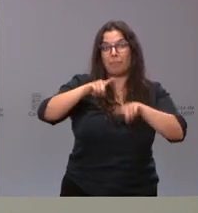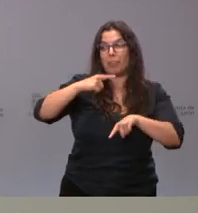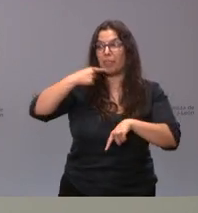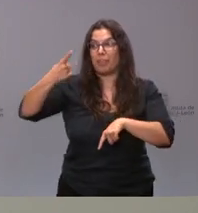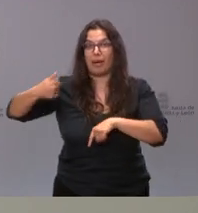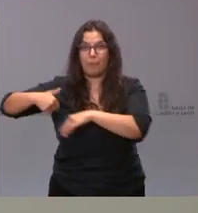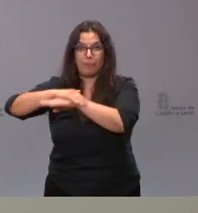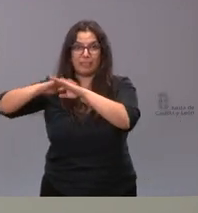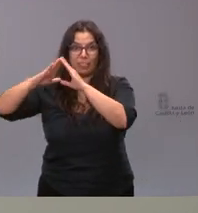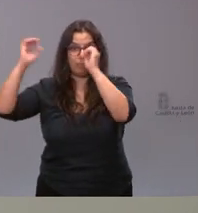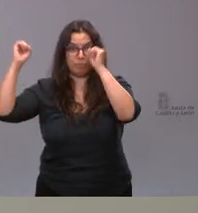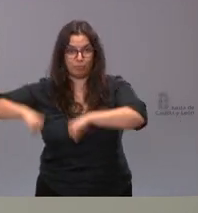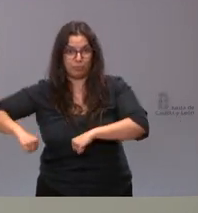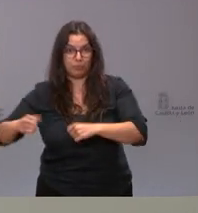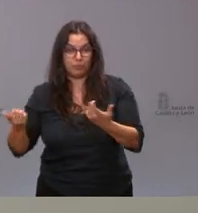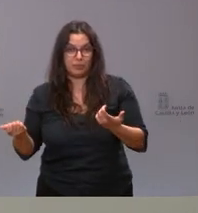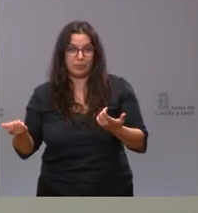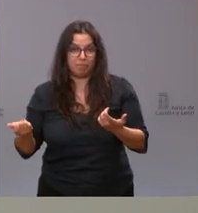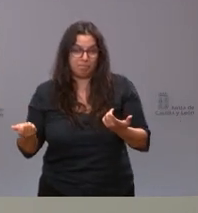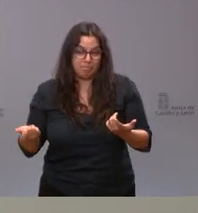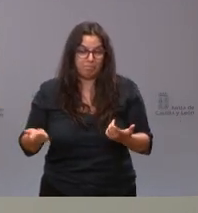lo que valga sea lo de ayer o lo de hoy.